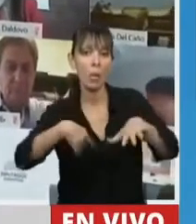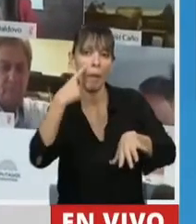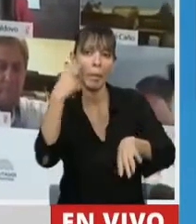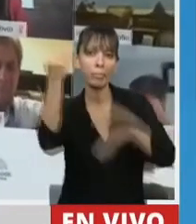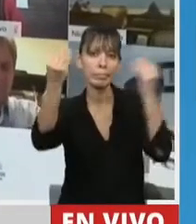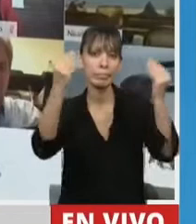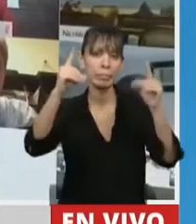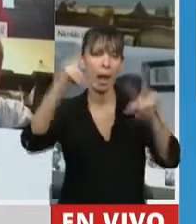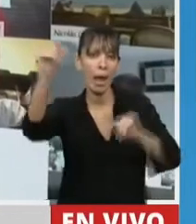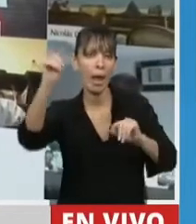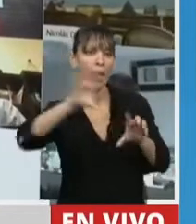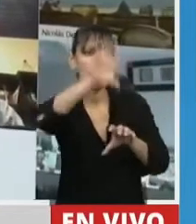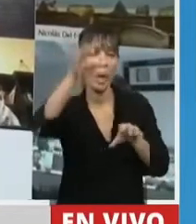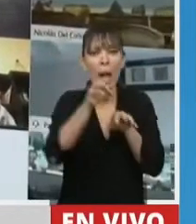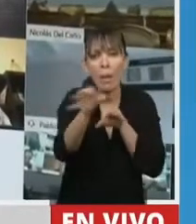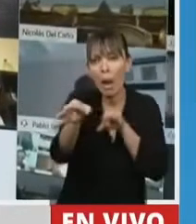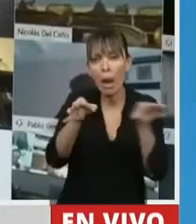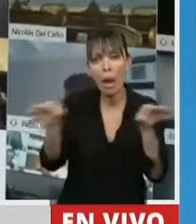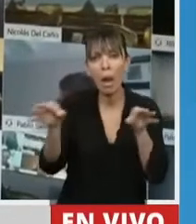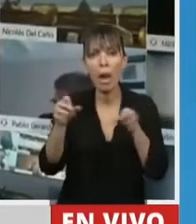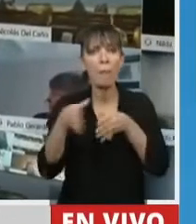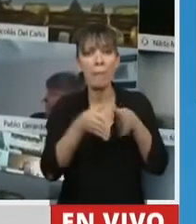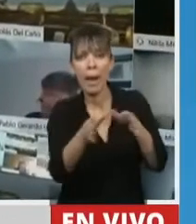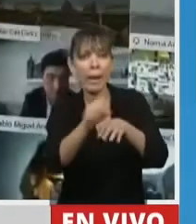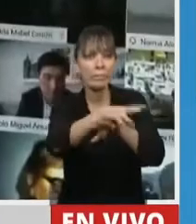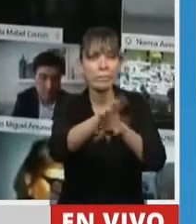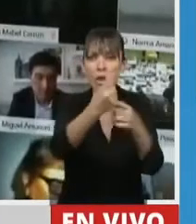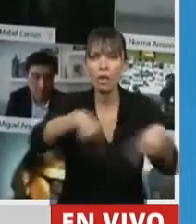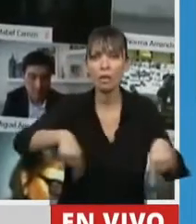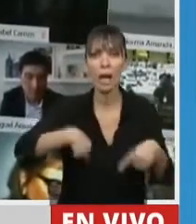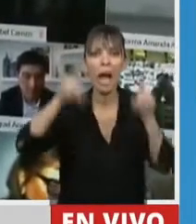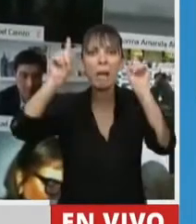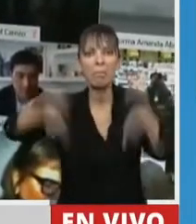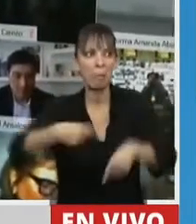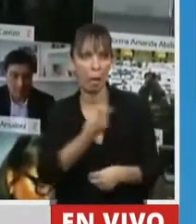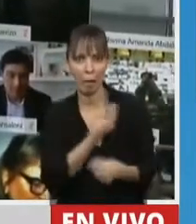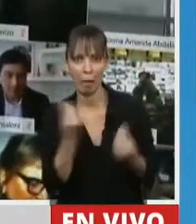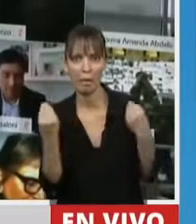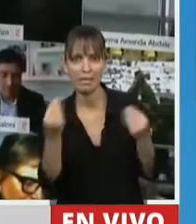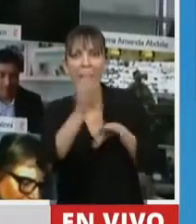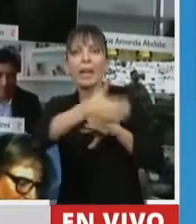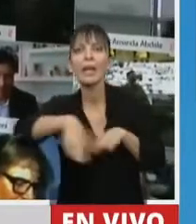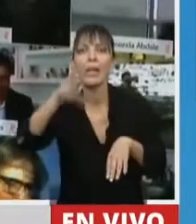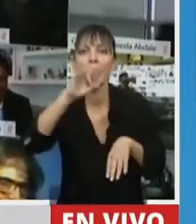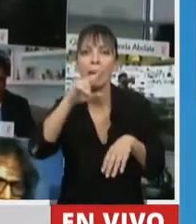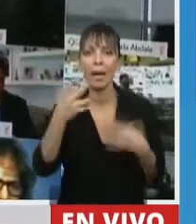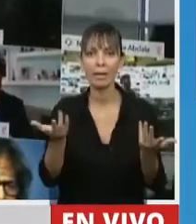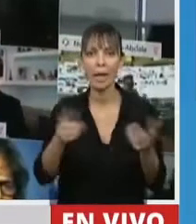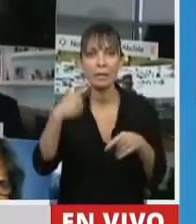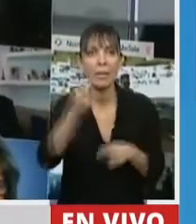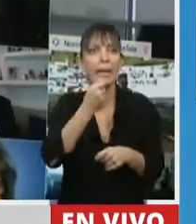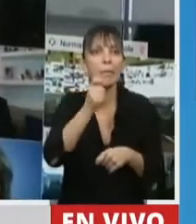el que vive en la colonia, el que vive en un paraje, por ahí ni sabe dónde queda el Río de la Plata. Entonces hay que acercar el